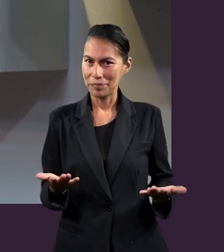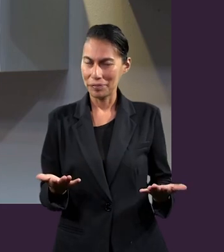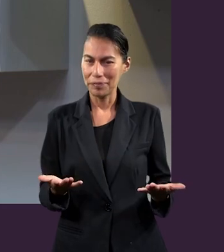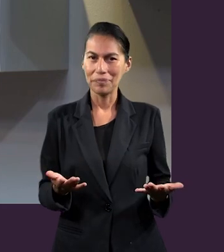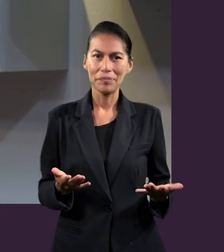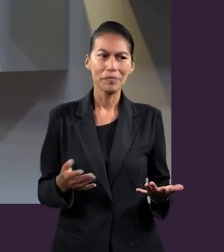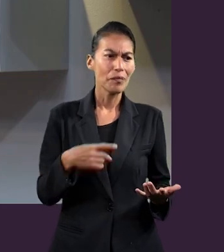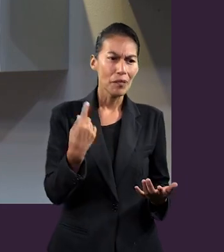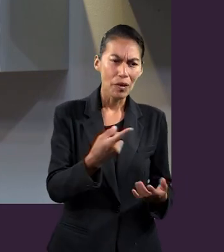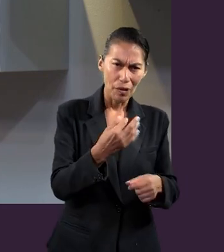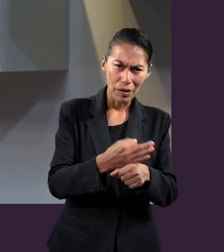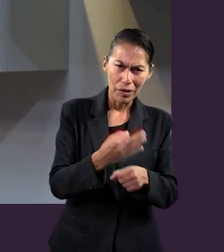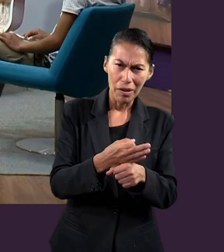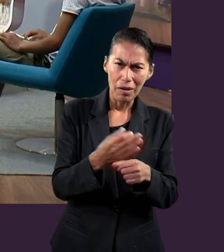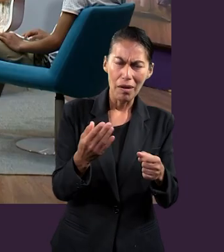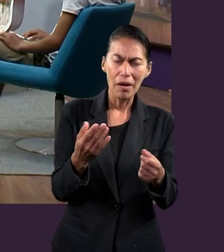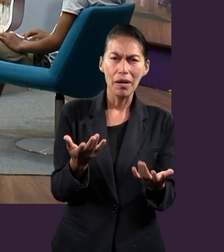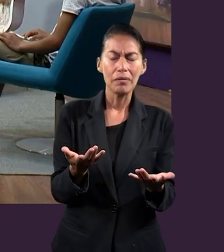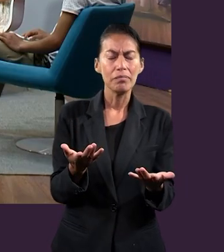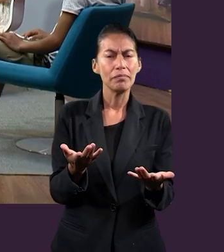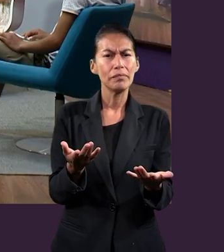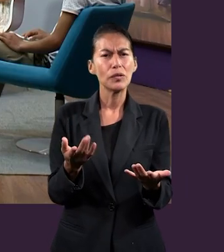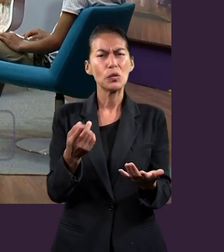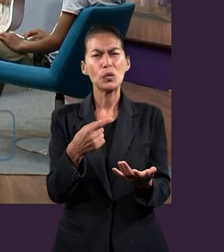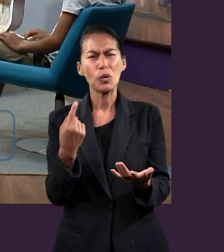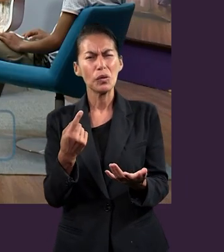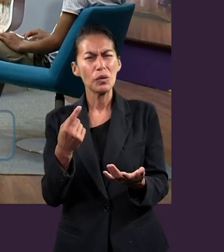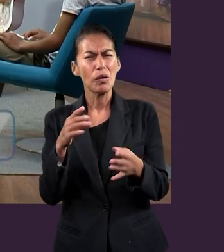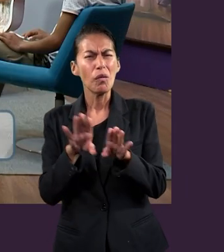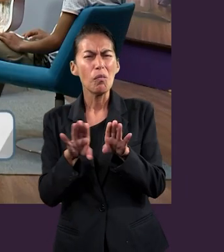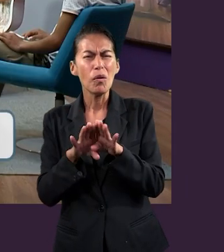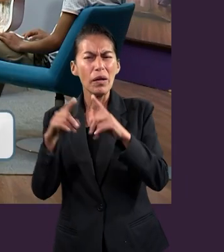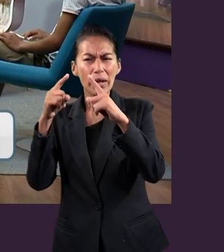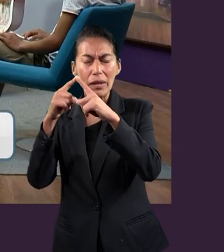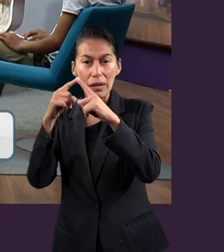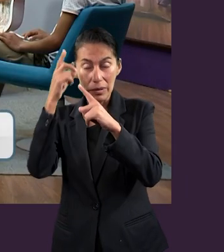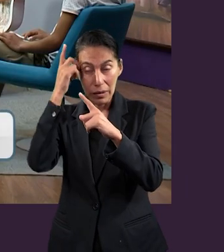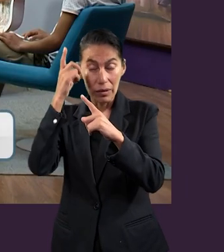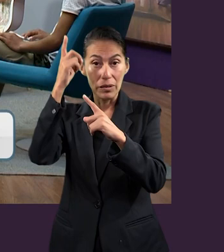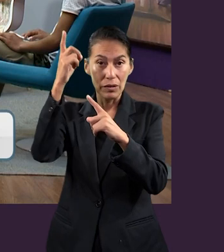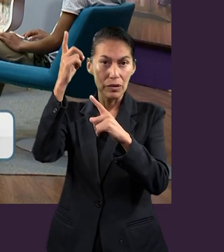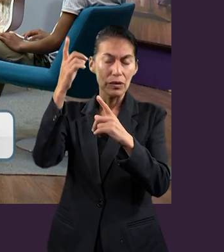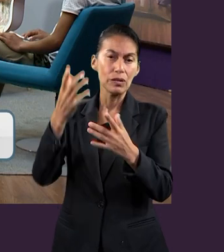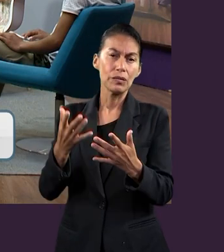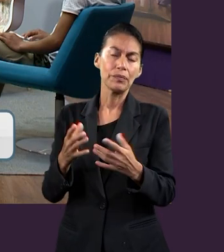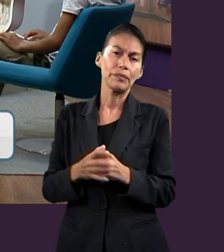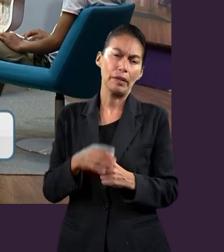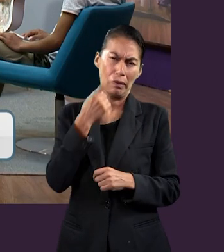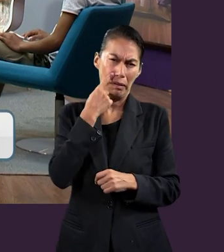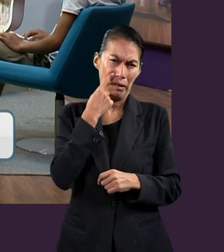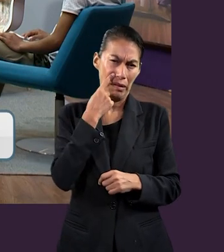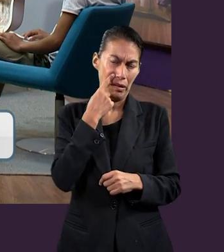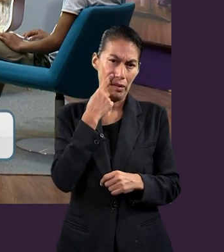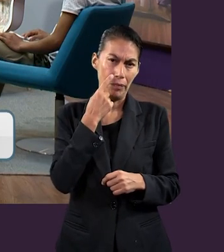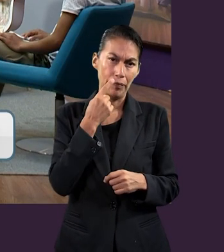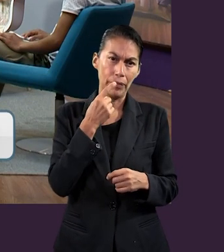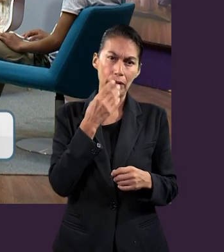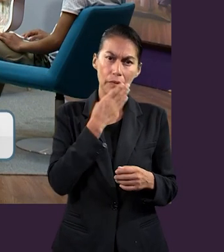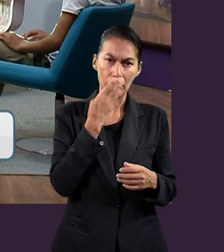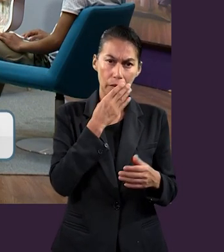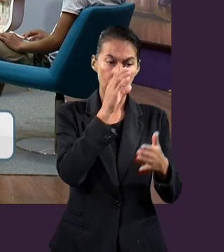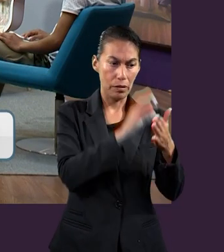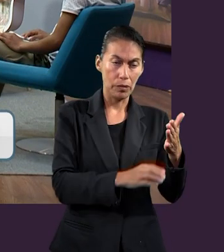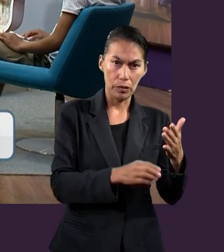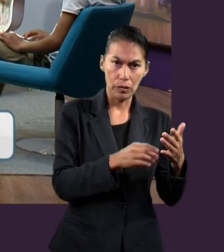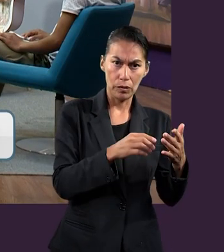Queremos presentar en este momento la idea de la Iglesia de Dios. Hay un texto que me llama mucho la